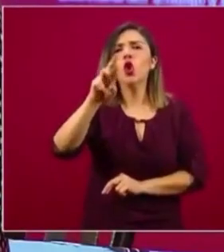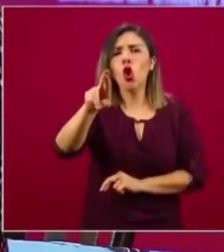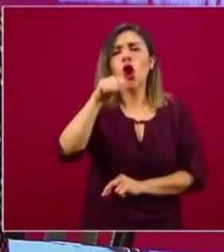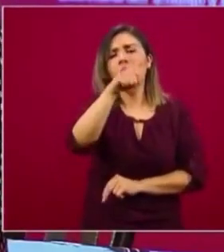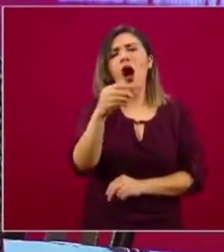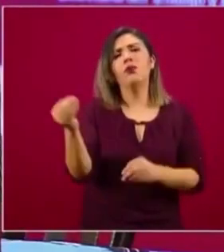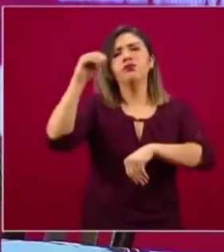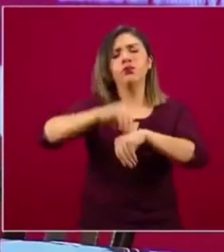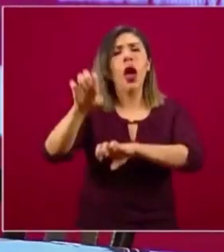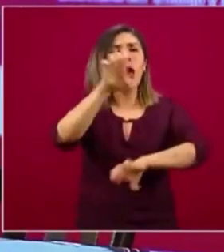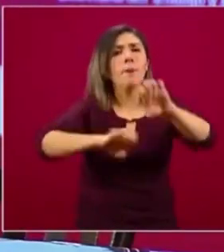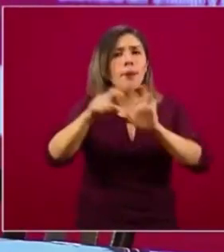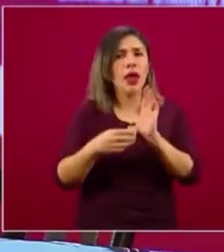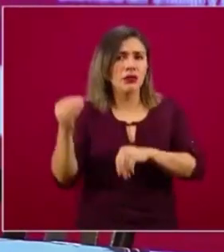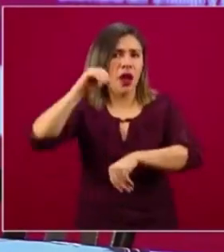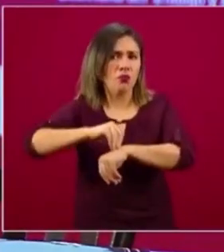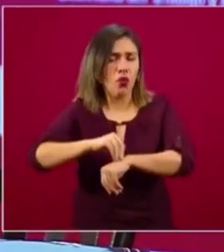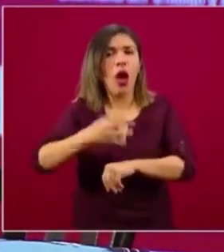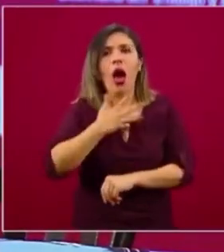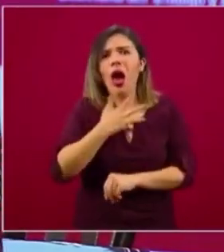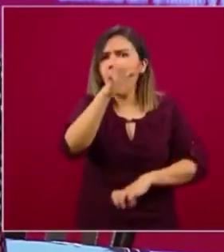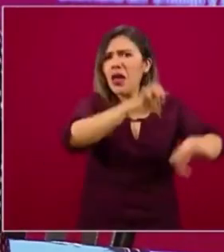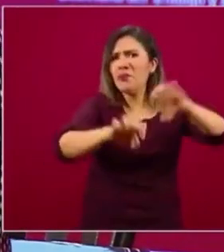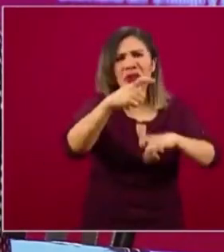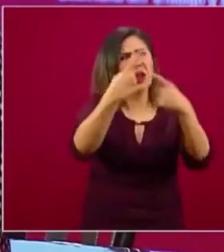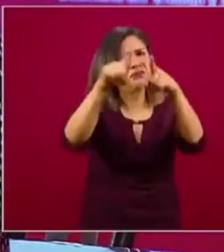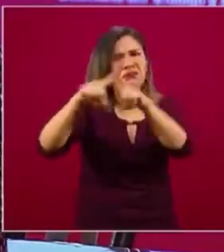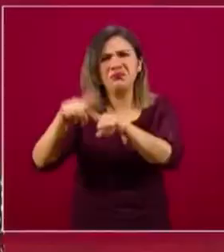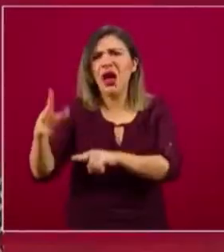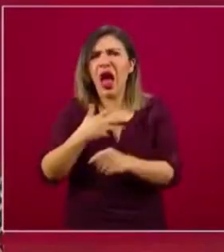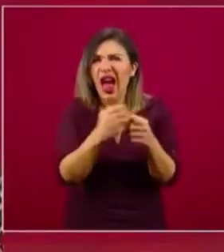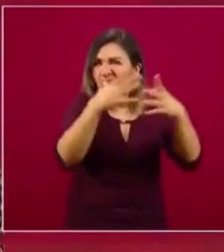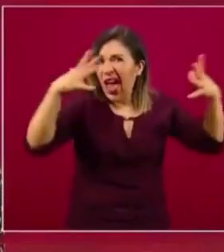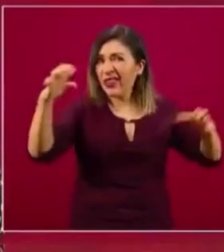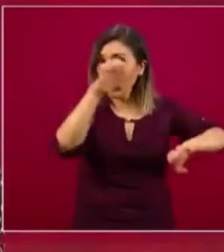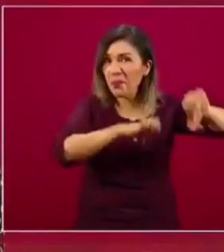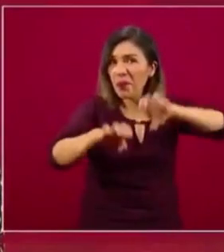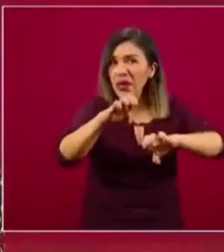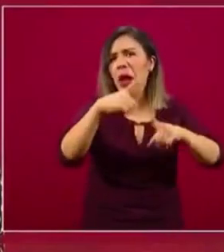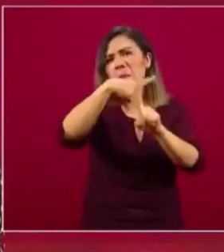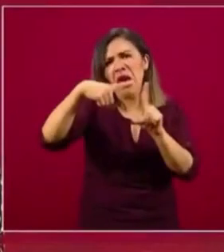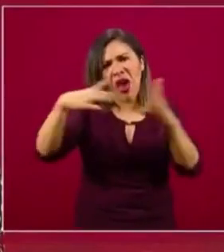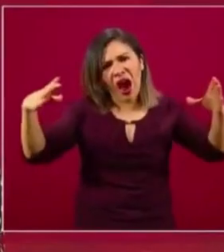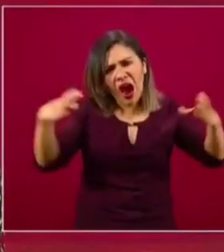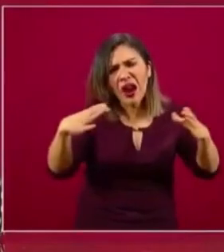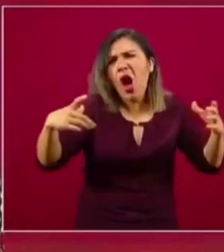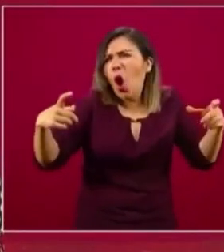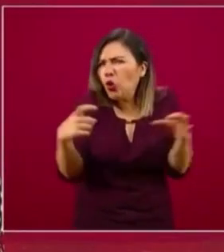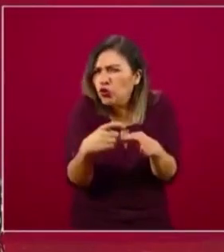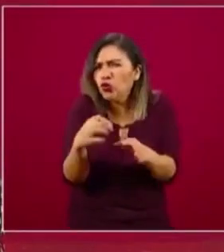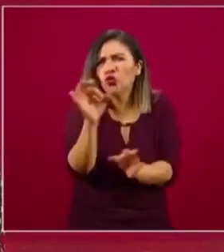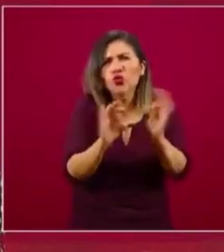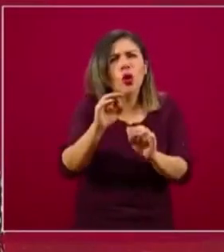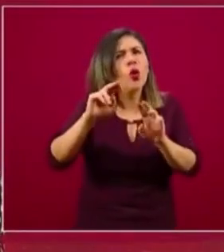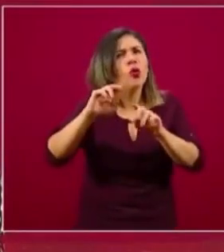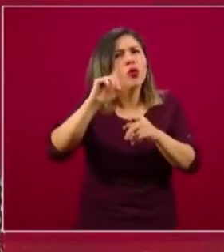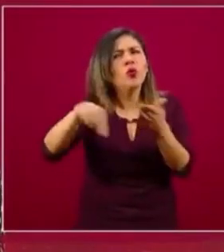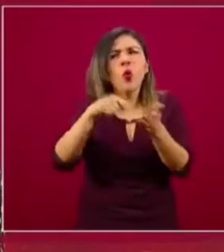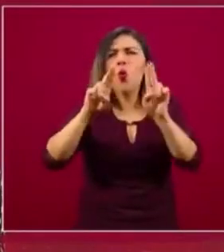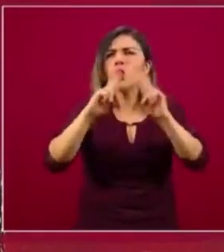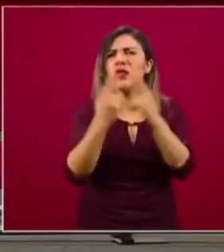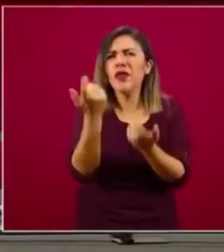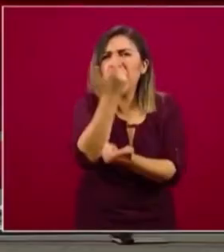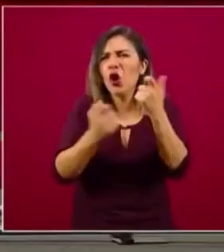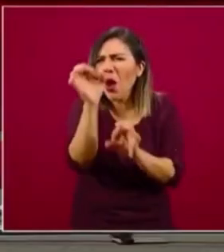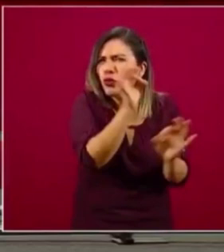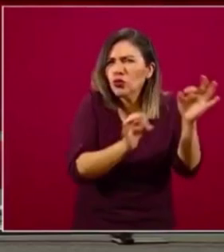muchos tamaños, desde empresas muy grandes, medianas, pequeñas, unidades económicas pequeñitas, el